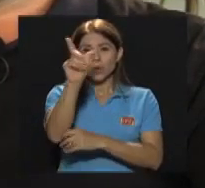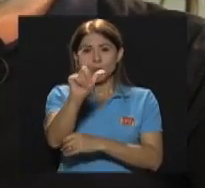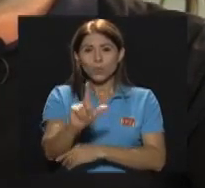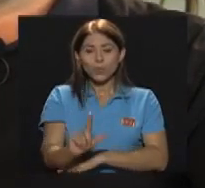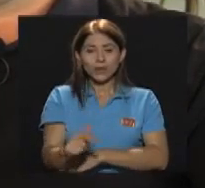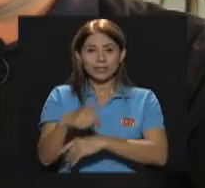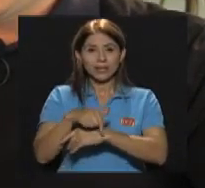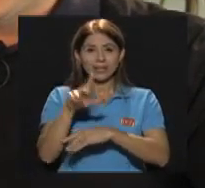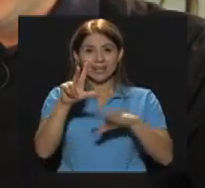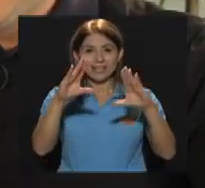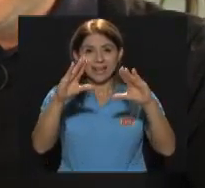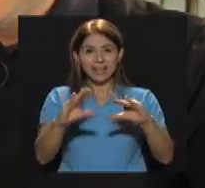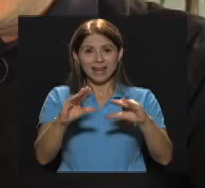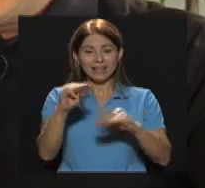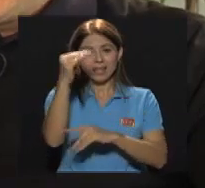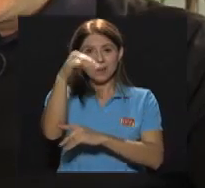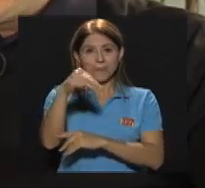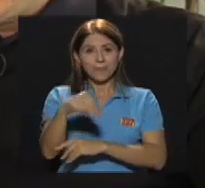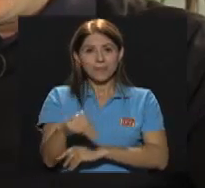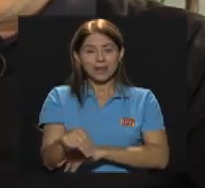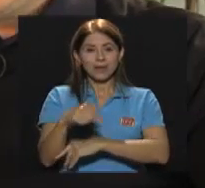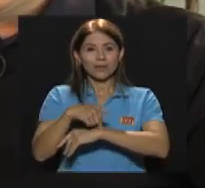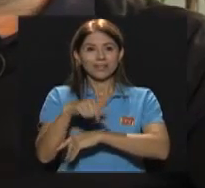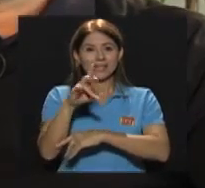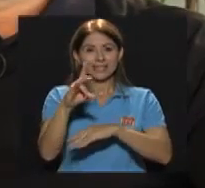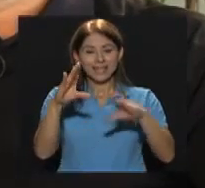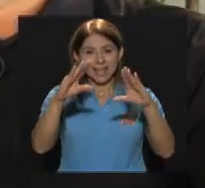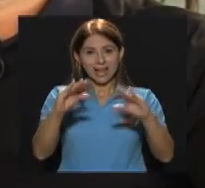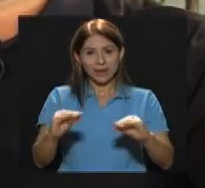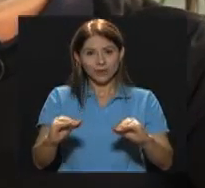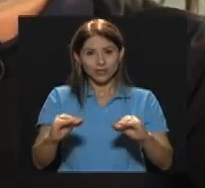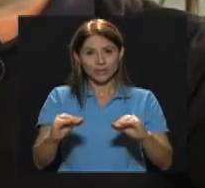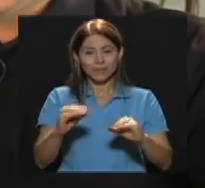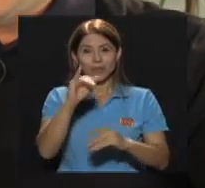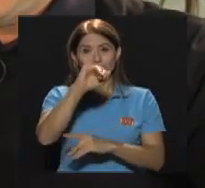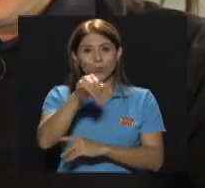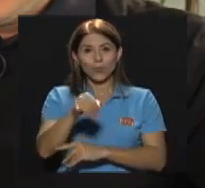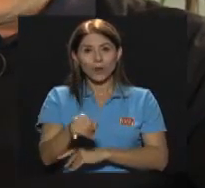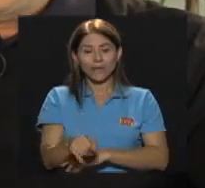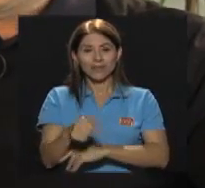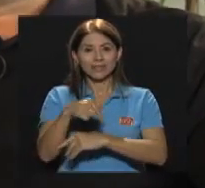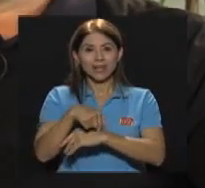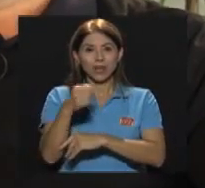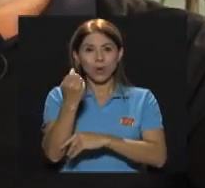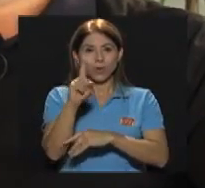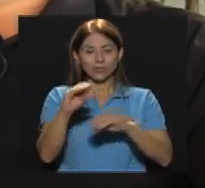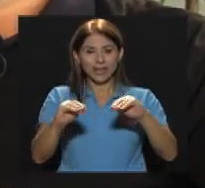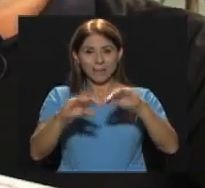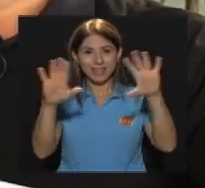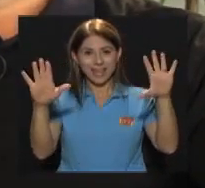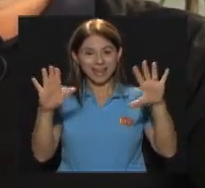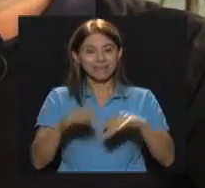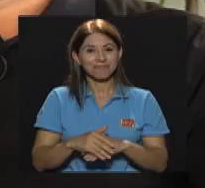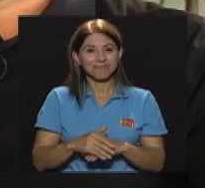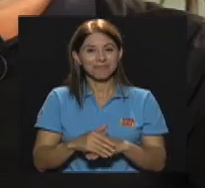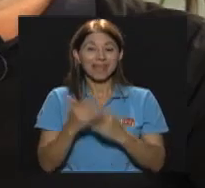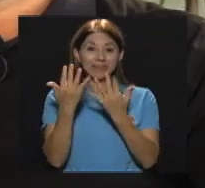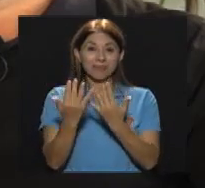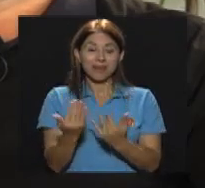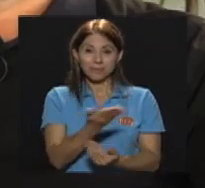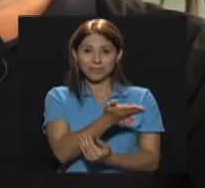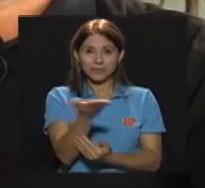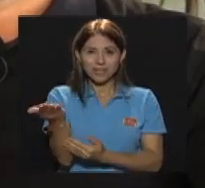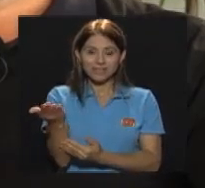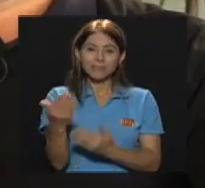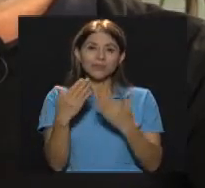miércoles A las 7 de la noche Y los jueves A las 11 de la mañana Los esperamos Y muchísimas gracias